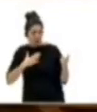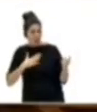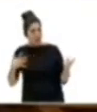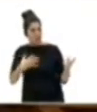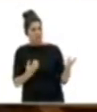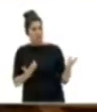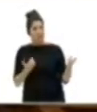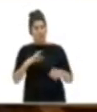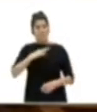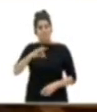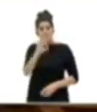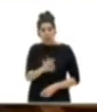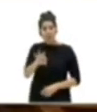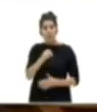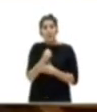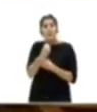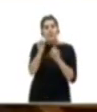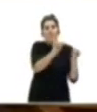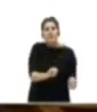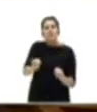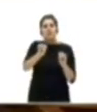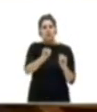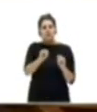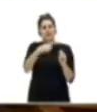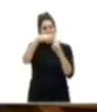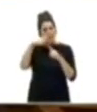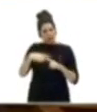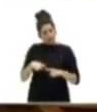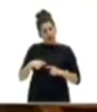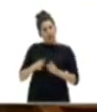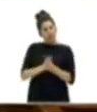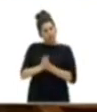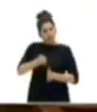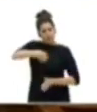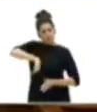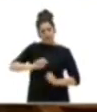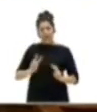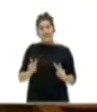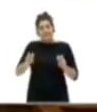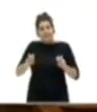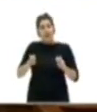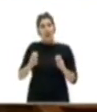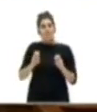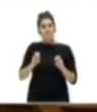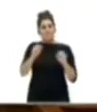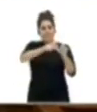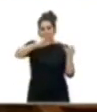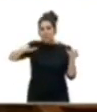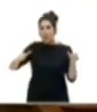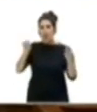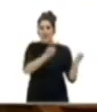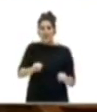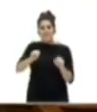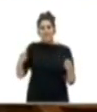Podemos, apoyamos y defendemos las motivaciones que llevaron a la presentación de la Iniciativa Legislativa Popular en Defensa y